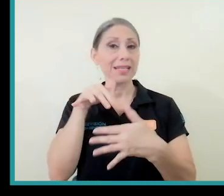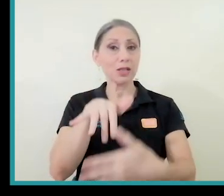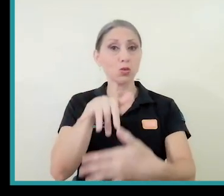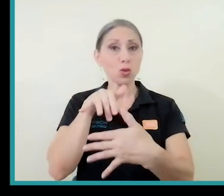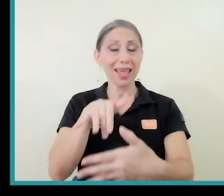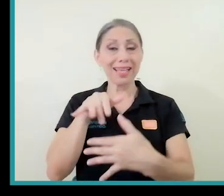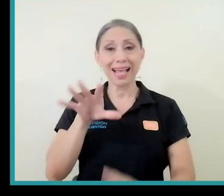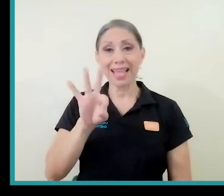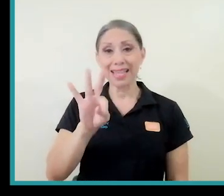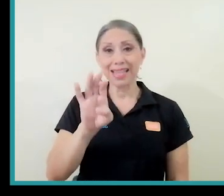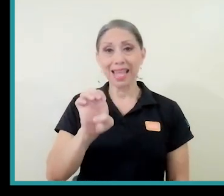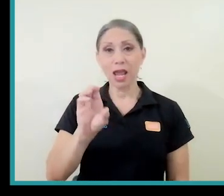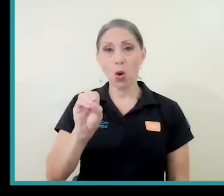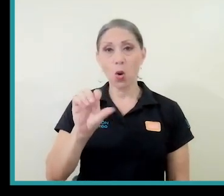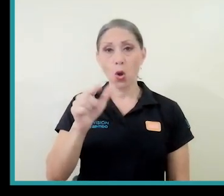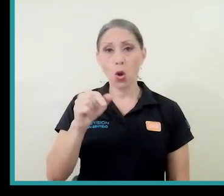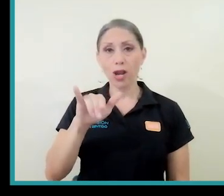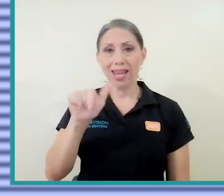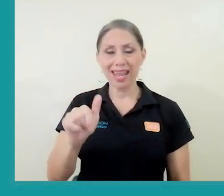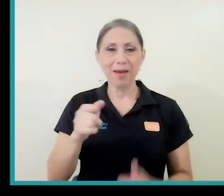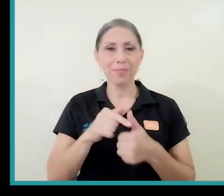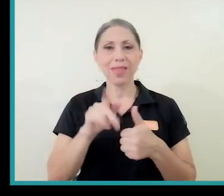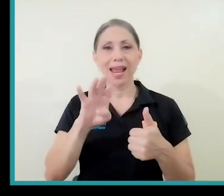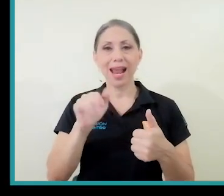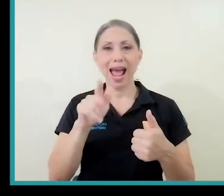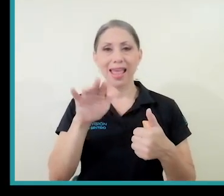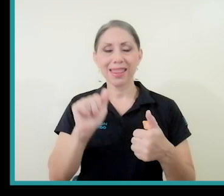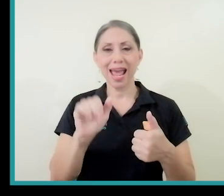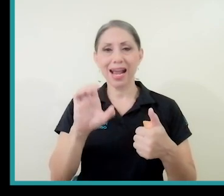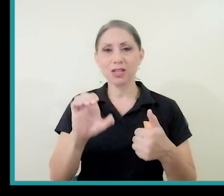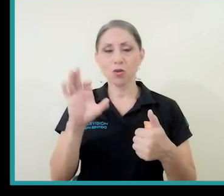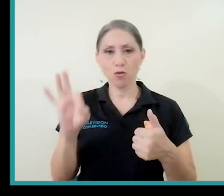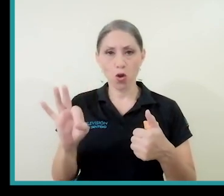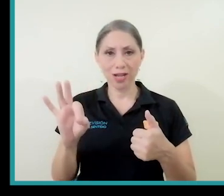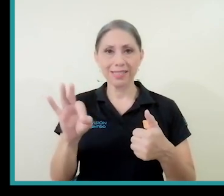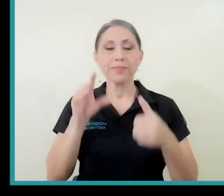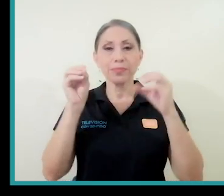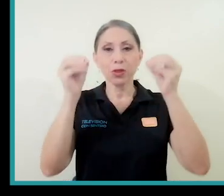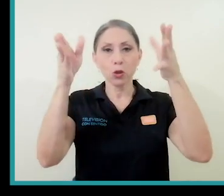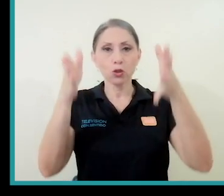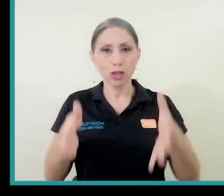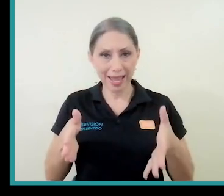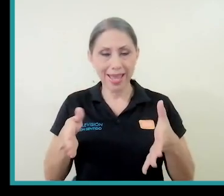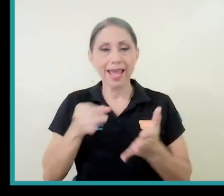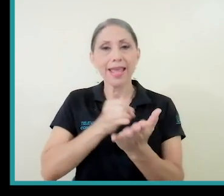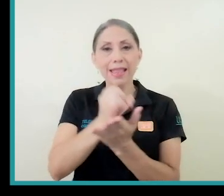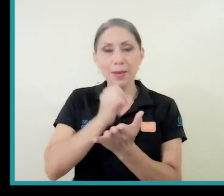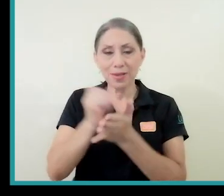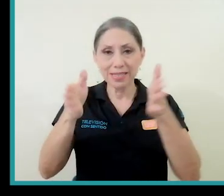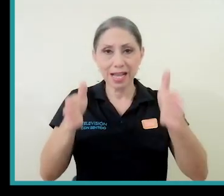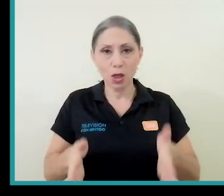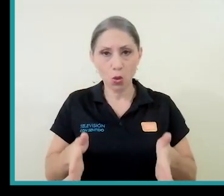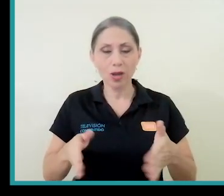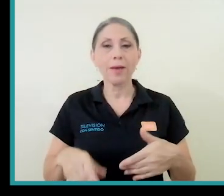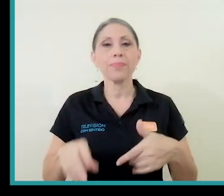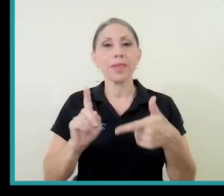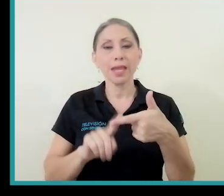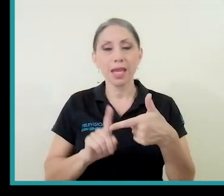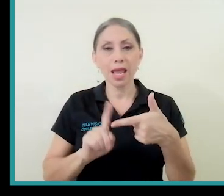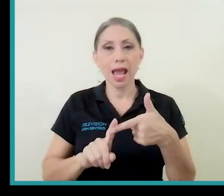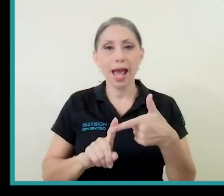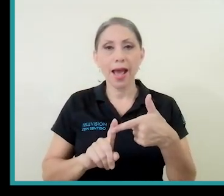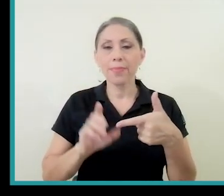dos mujeres estudiosas de la teología. Ellas son Katia Castro Flores, quien es docente e